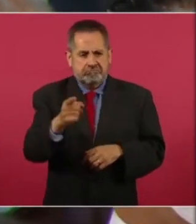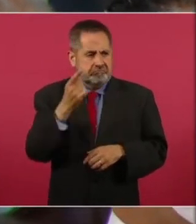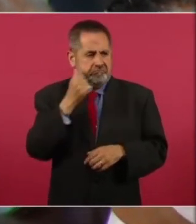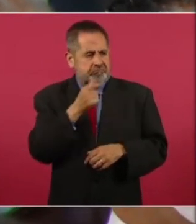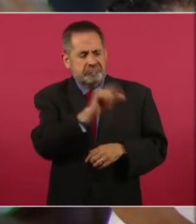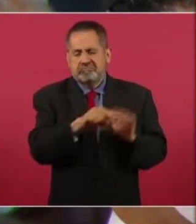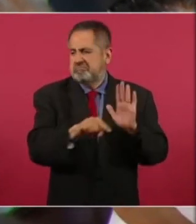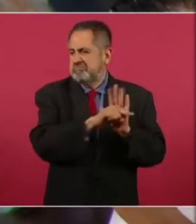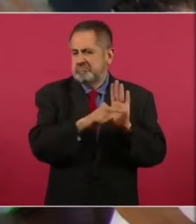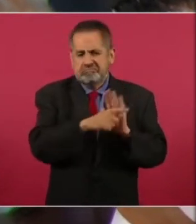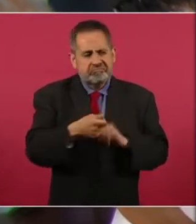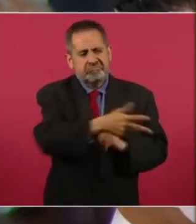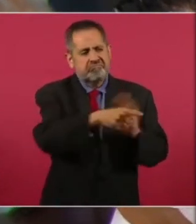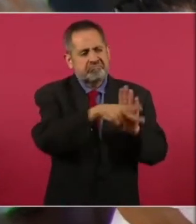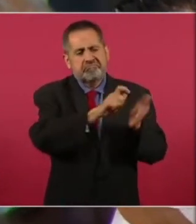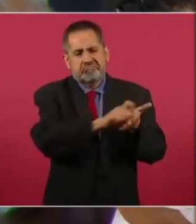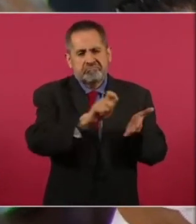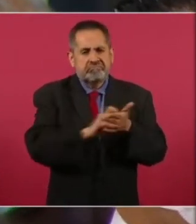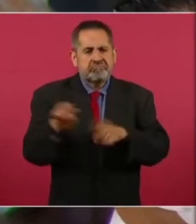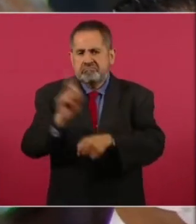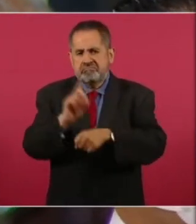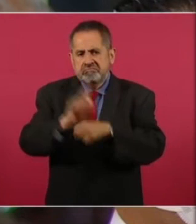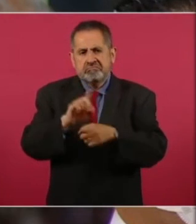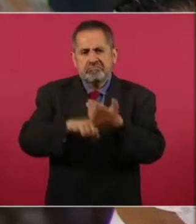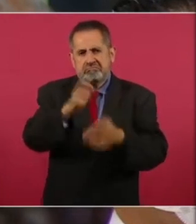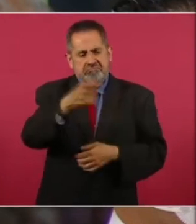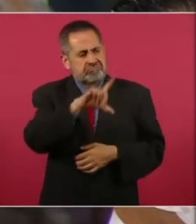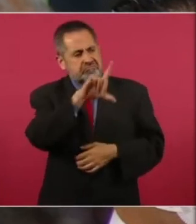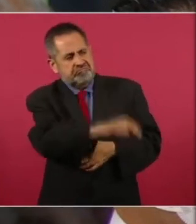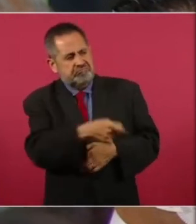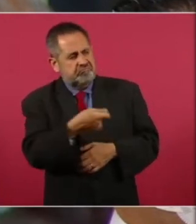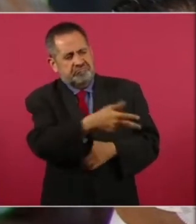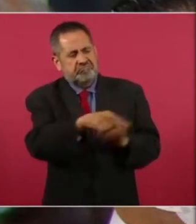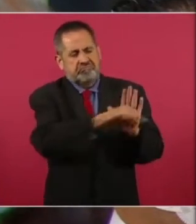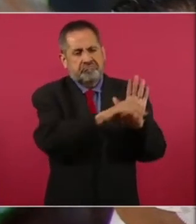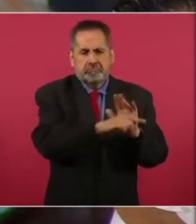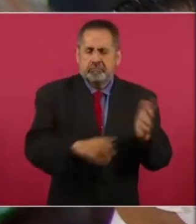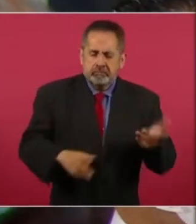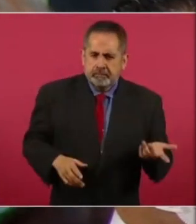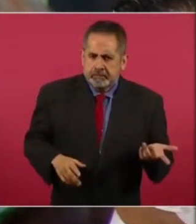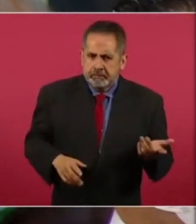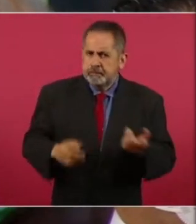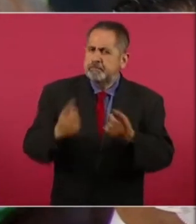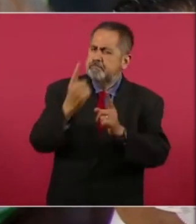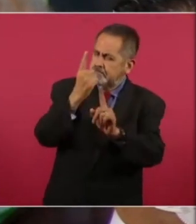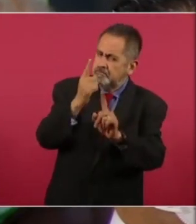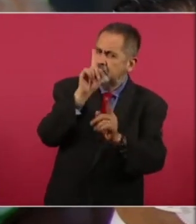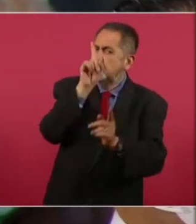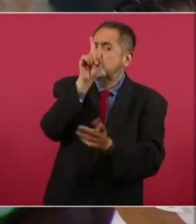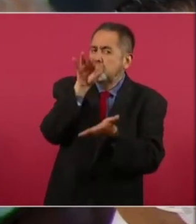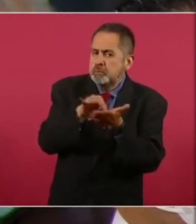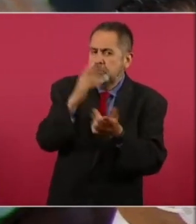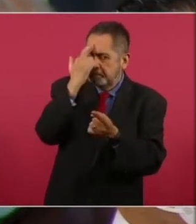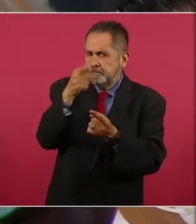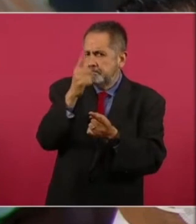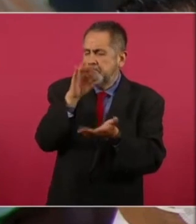estigmatizado periodistas, casi todos los días se dedica a eso. Y usted tiene razón en algún punto, como lo que acaba de